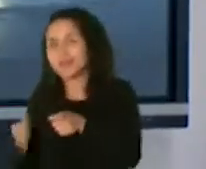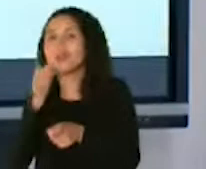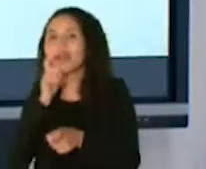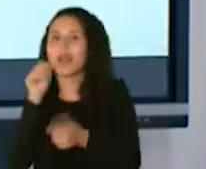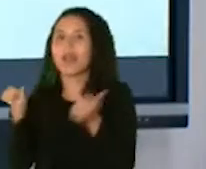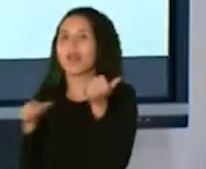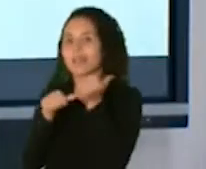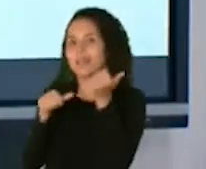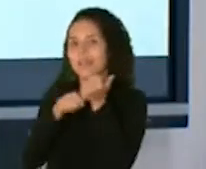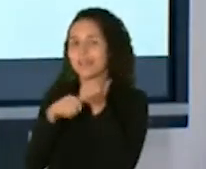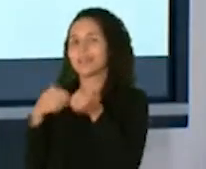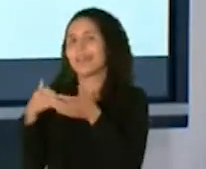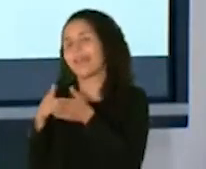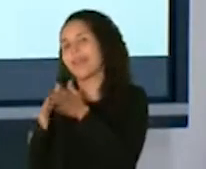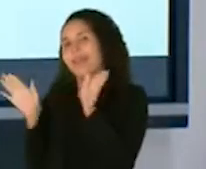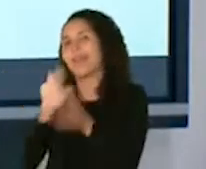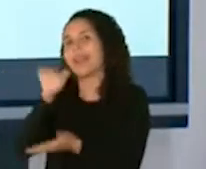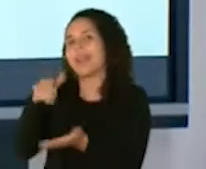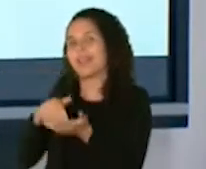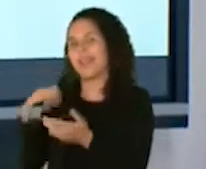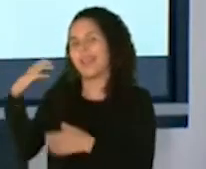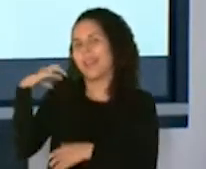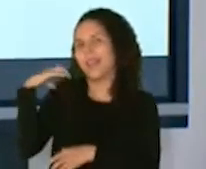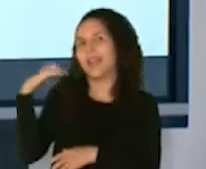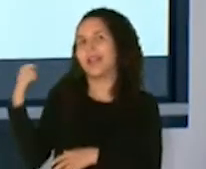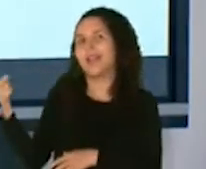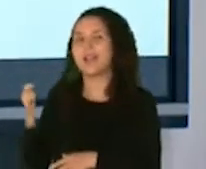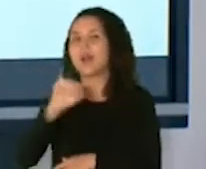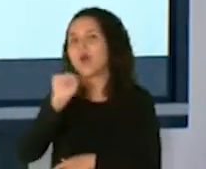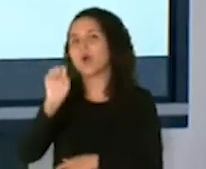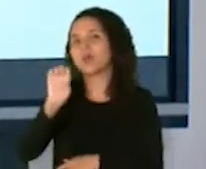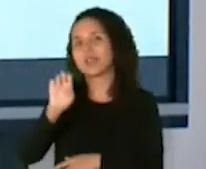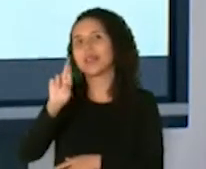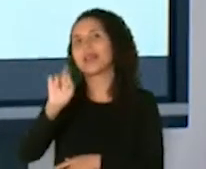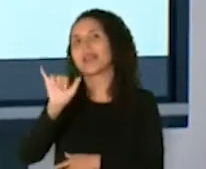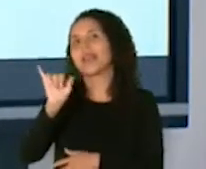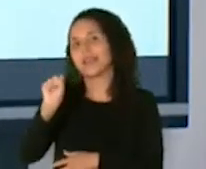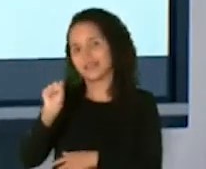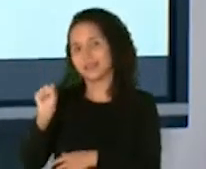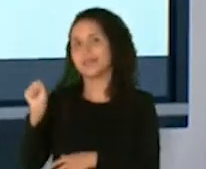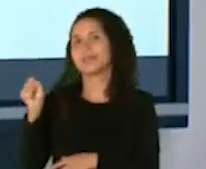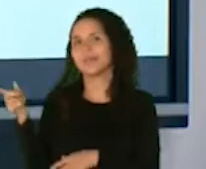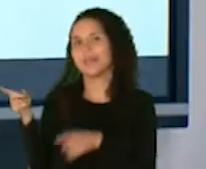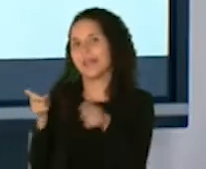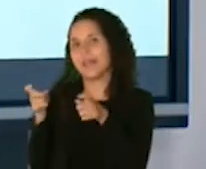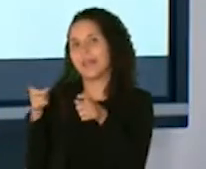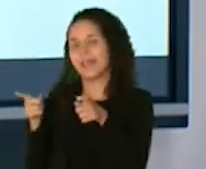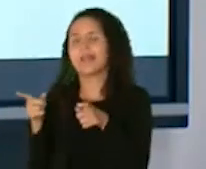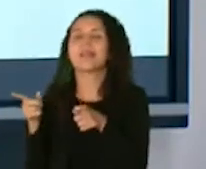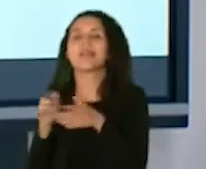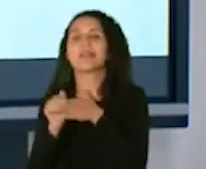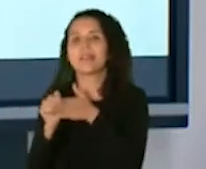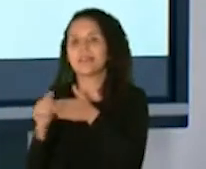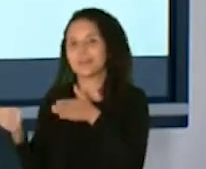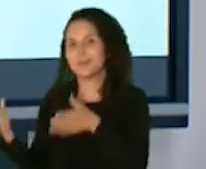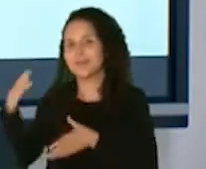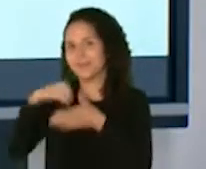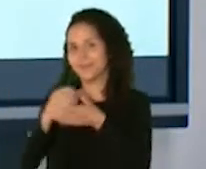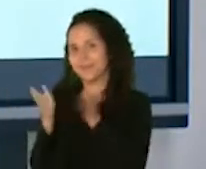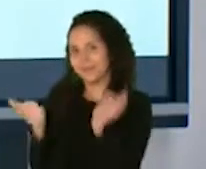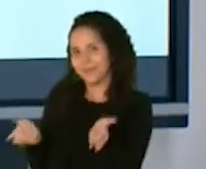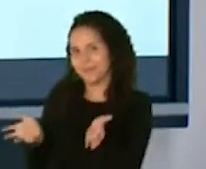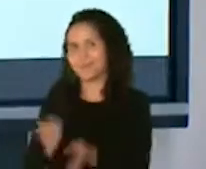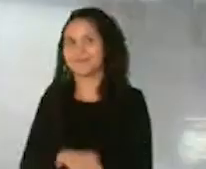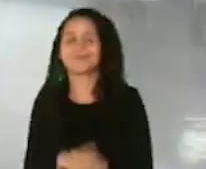ayudante general de la Guardia Nacional de Puerto Rico, José Reyes, general de división, quien se une a la conversación. Muy buenas tardes.